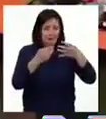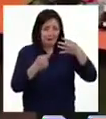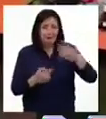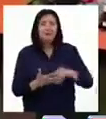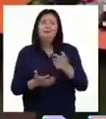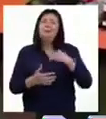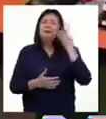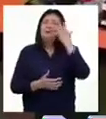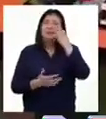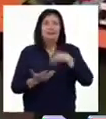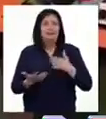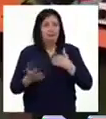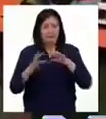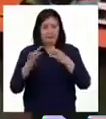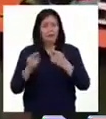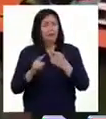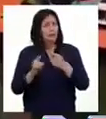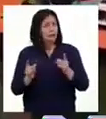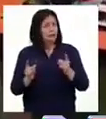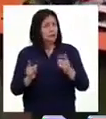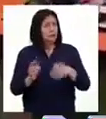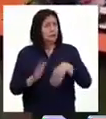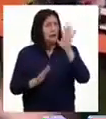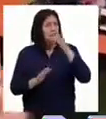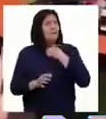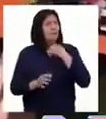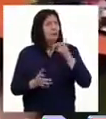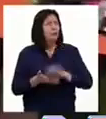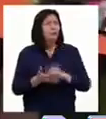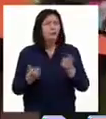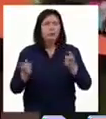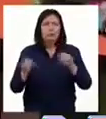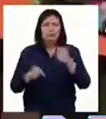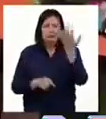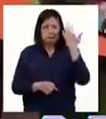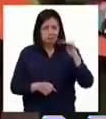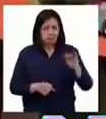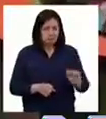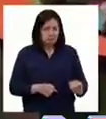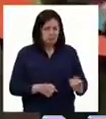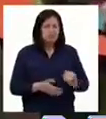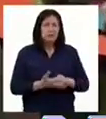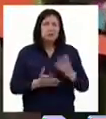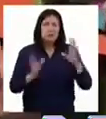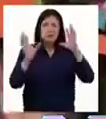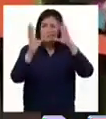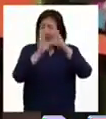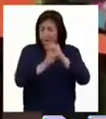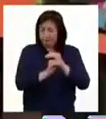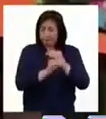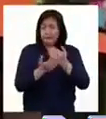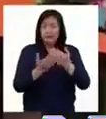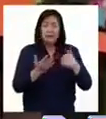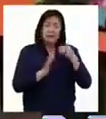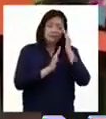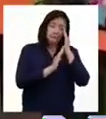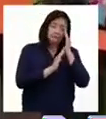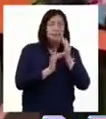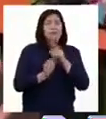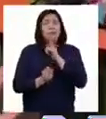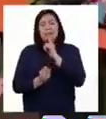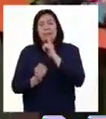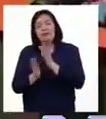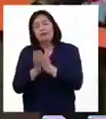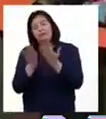lindos que viví con mi familia. Pero el que más me gusta es cuando era pequeña. Todas las noches, antes de dormir, mi